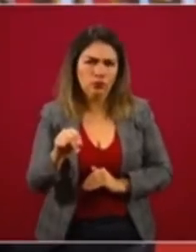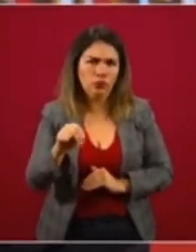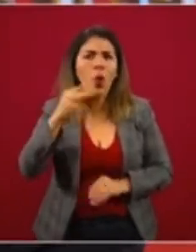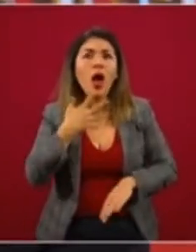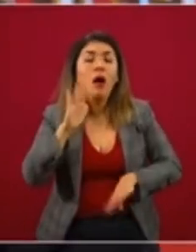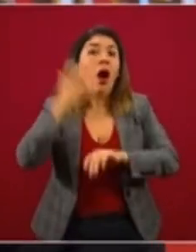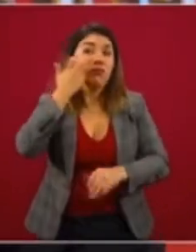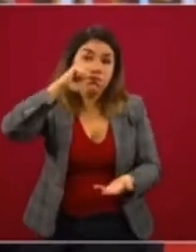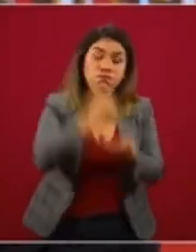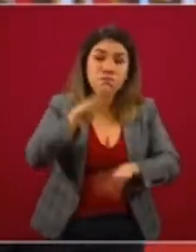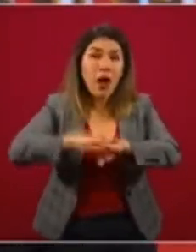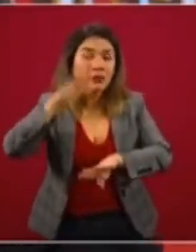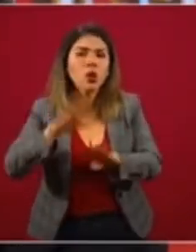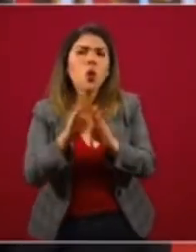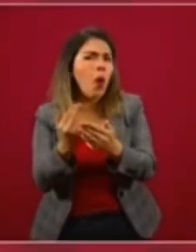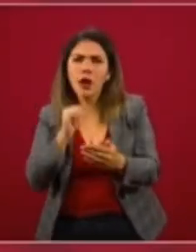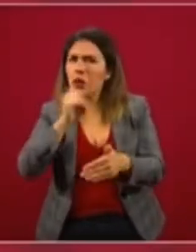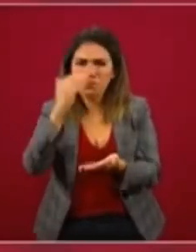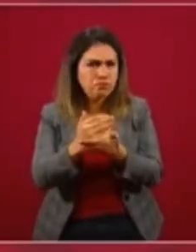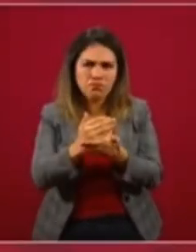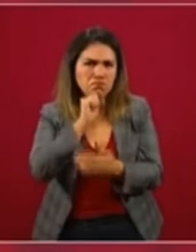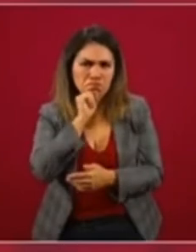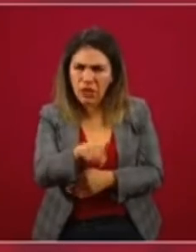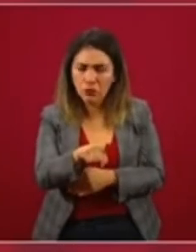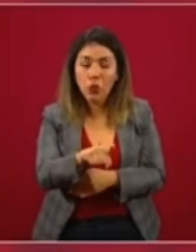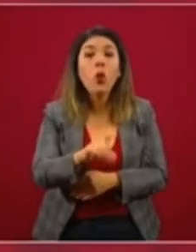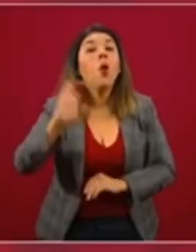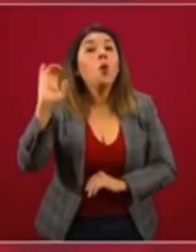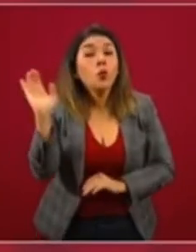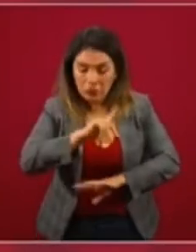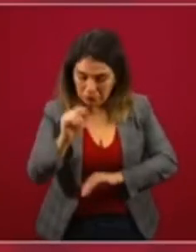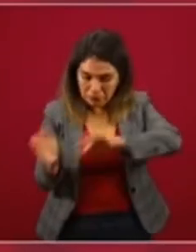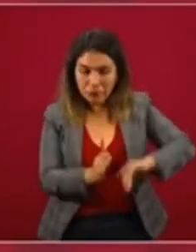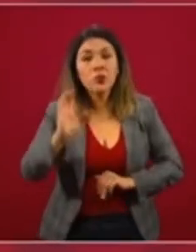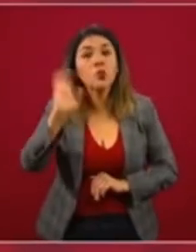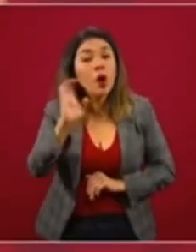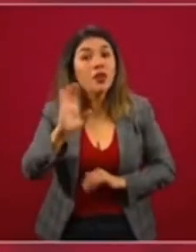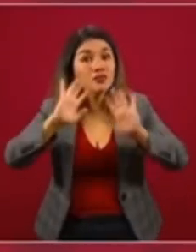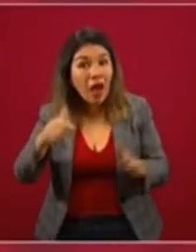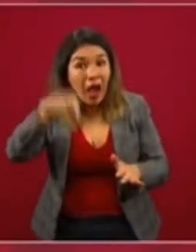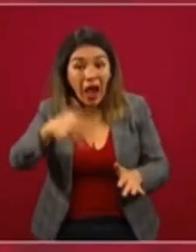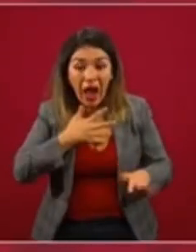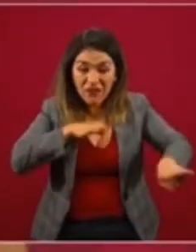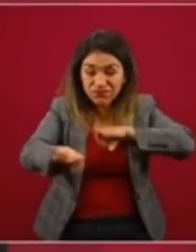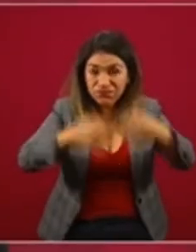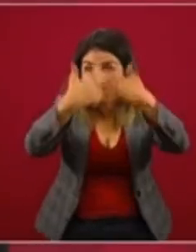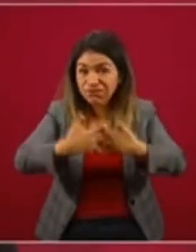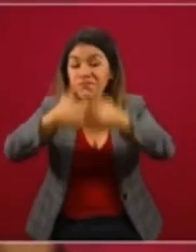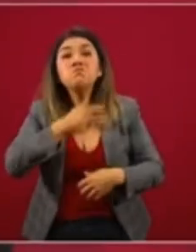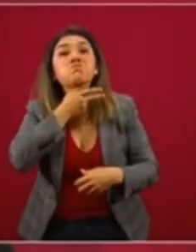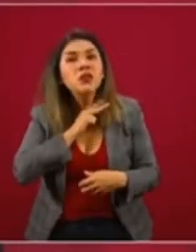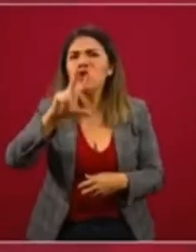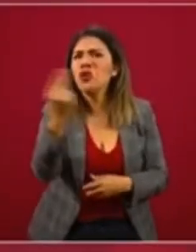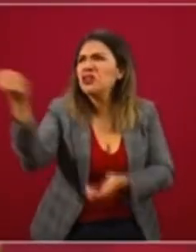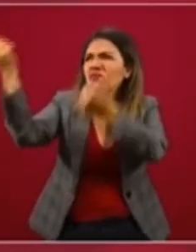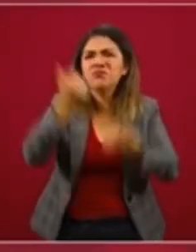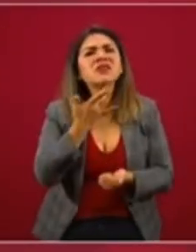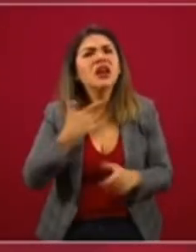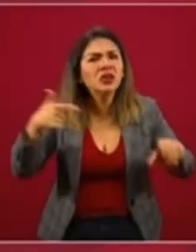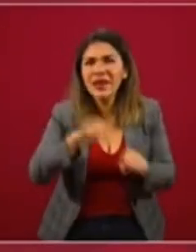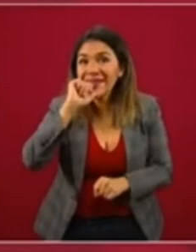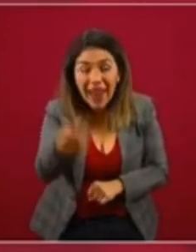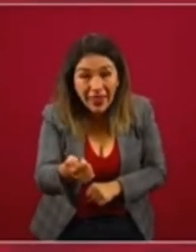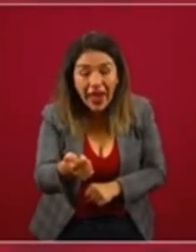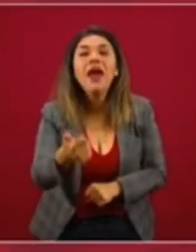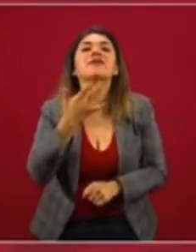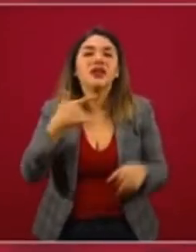reales. No va haber gasolinazos, como no ha habido. Y una vez que estemos procesando toda nuestra materia prima y no compremos gasolinas